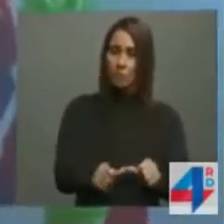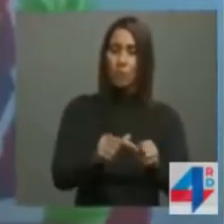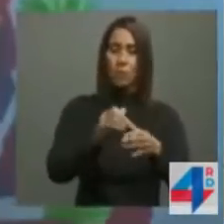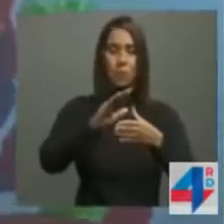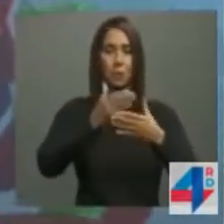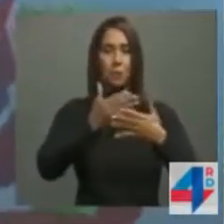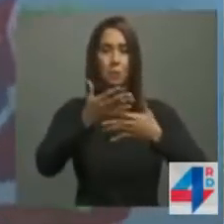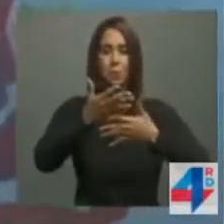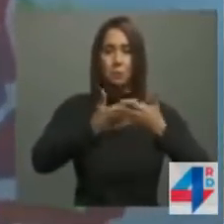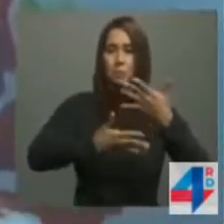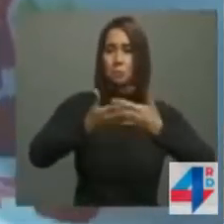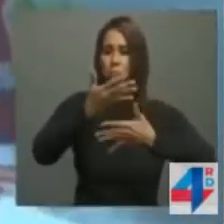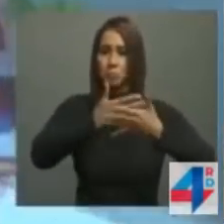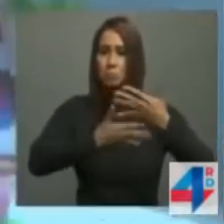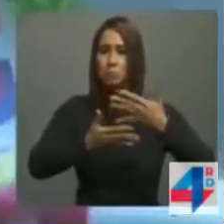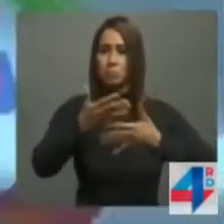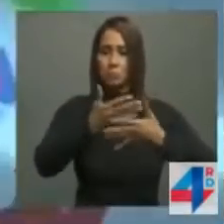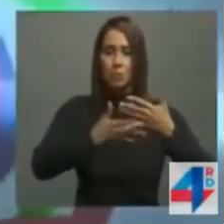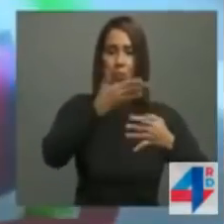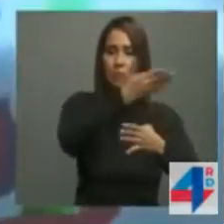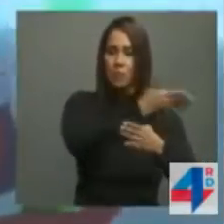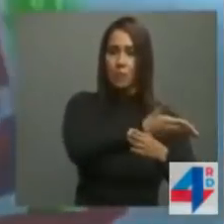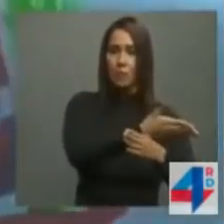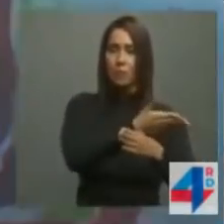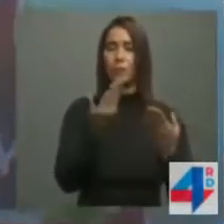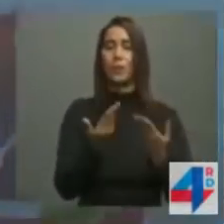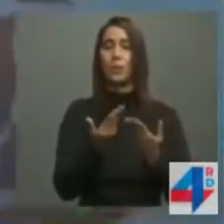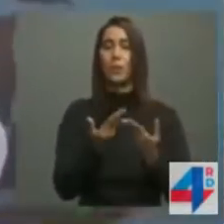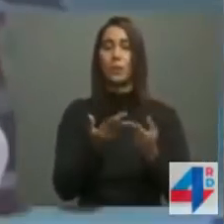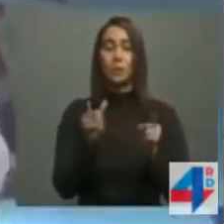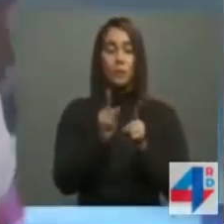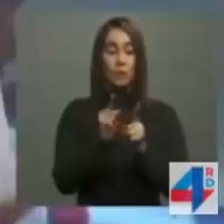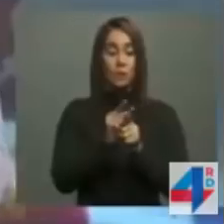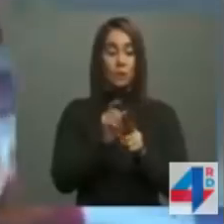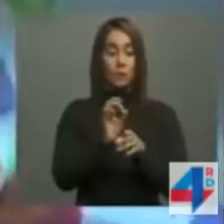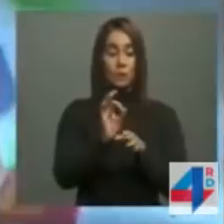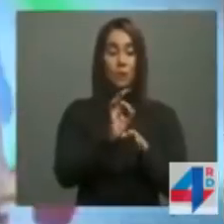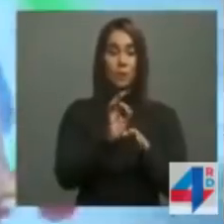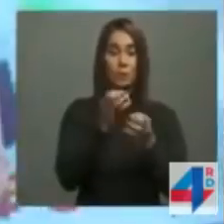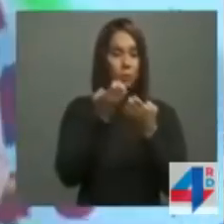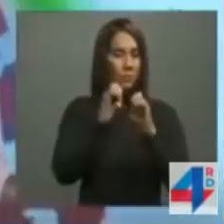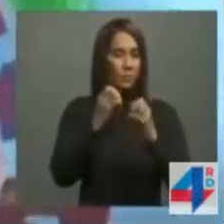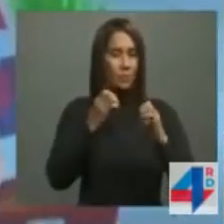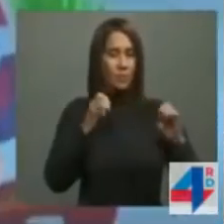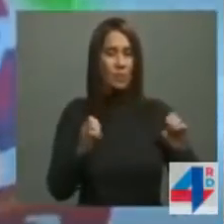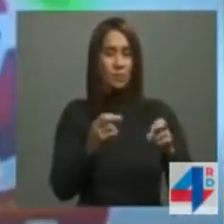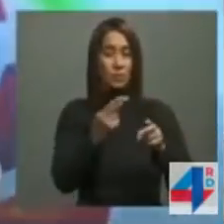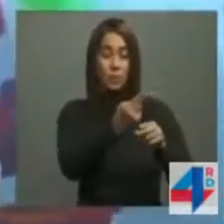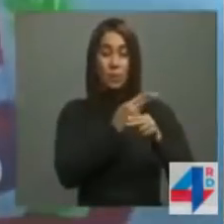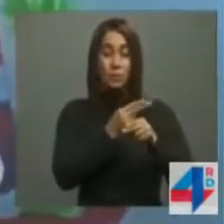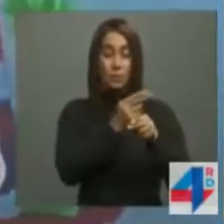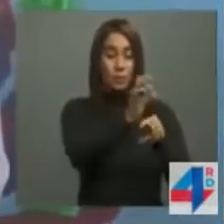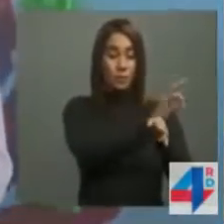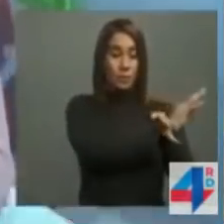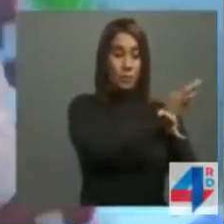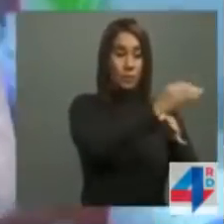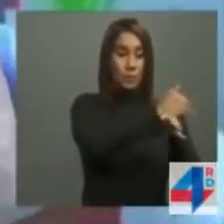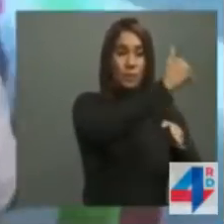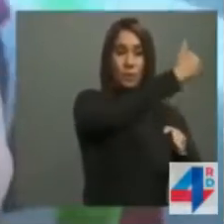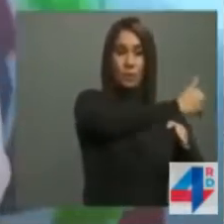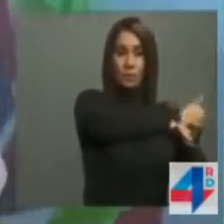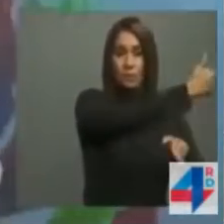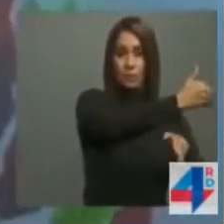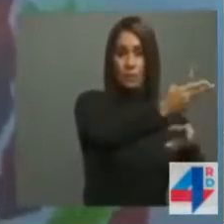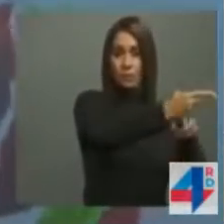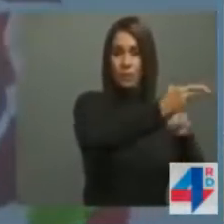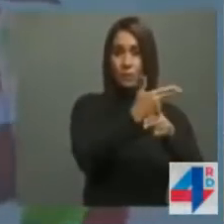buenas relaciones de vecindad a la vez que redoblamos nuestros esfuerzos en la protección de nuestras fronteras y en la